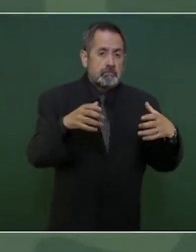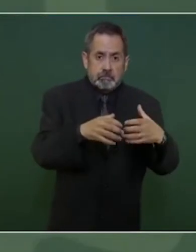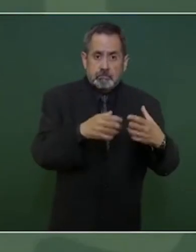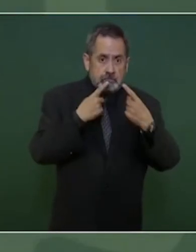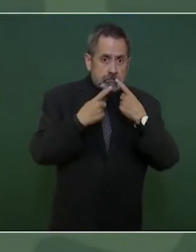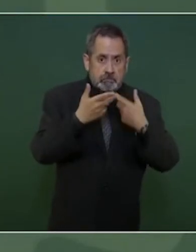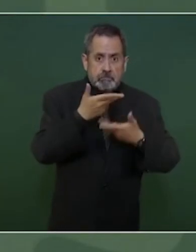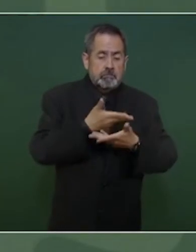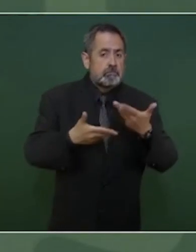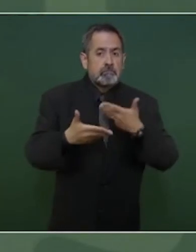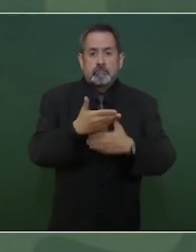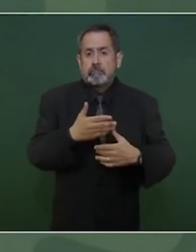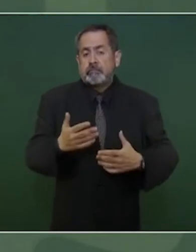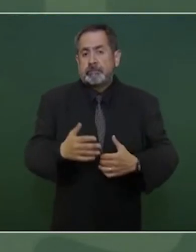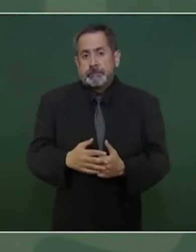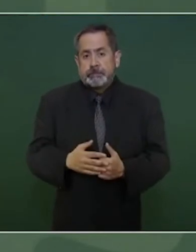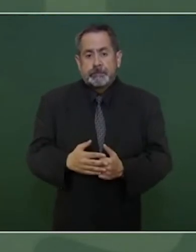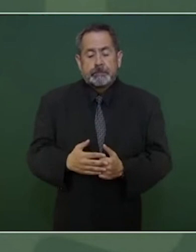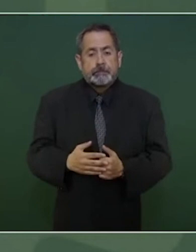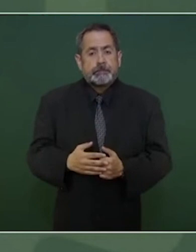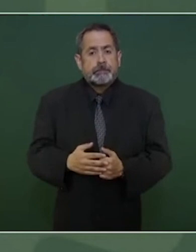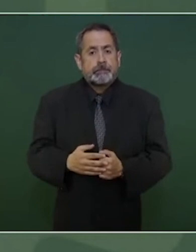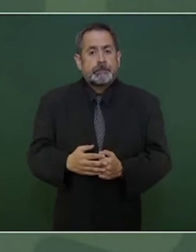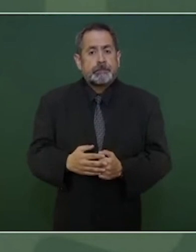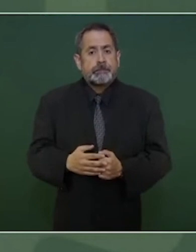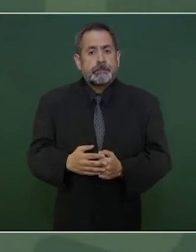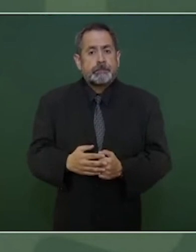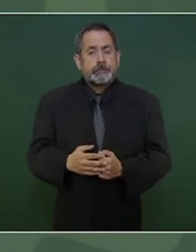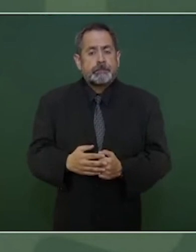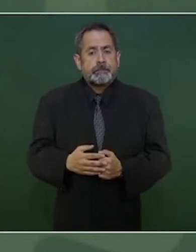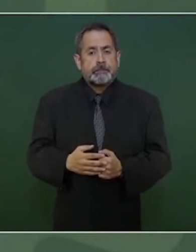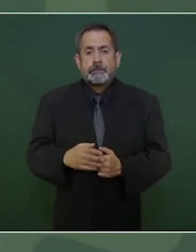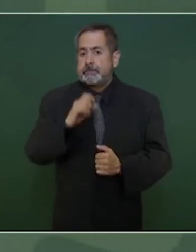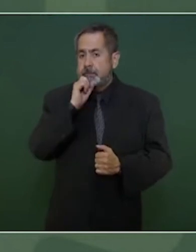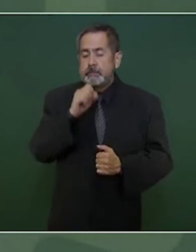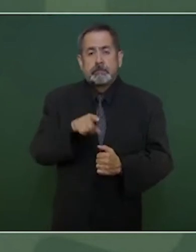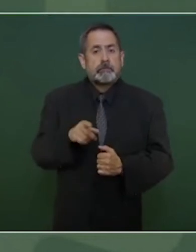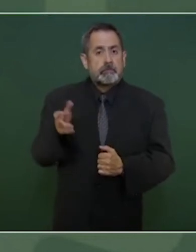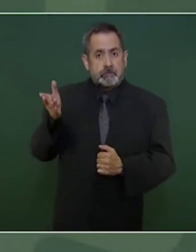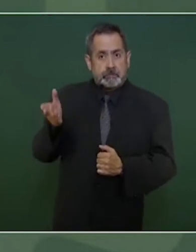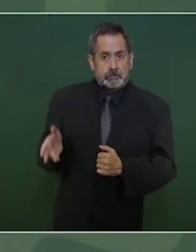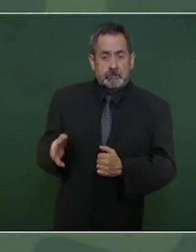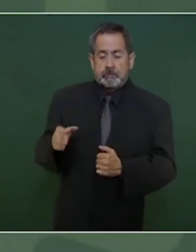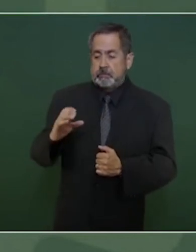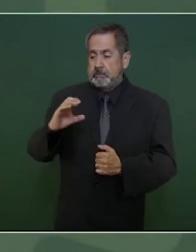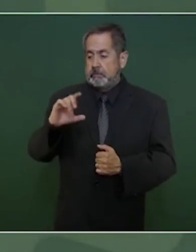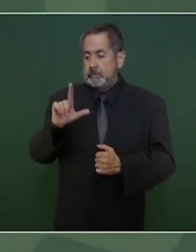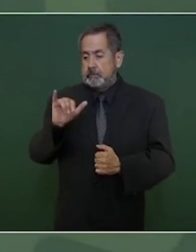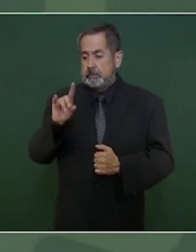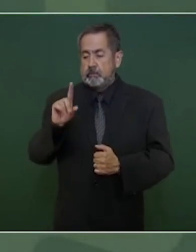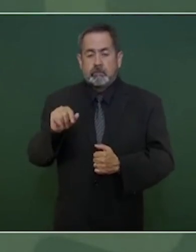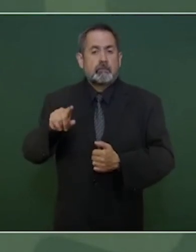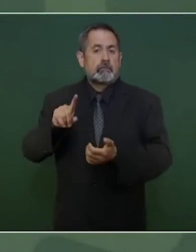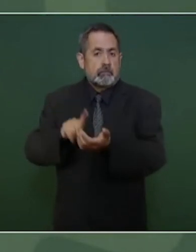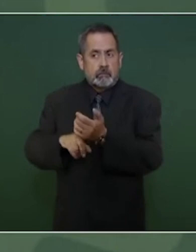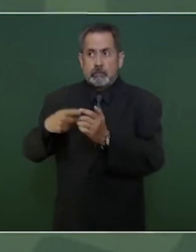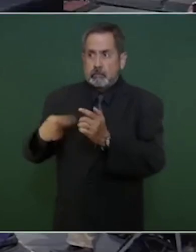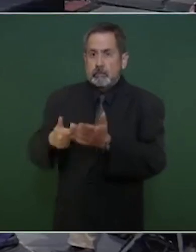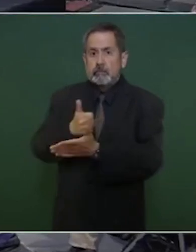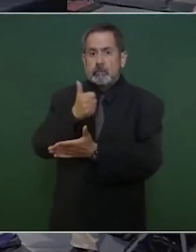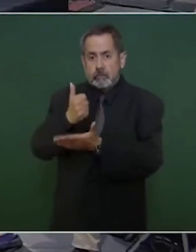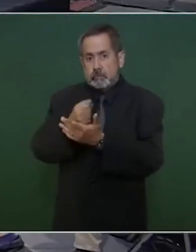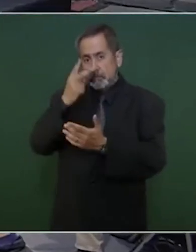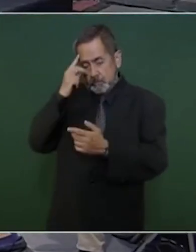también en la Ciudad de